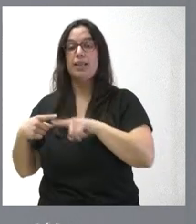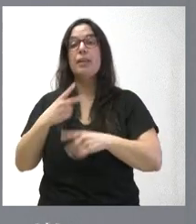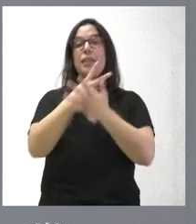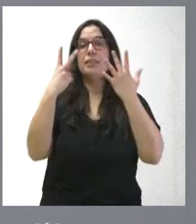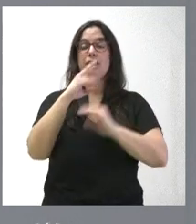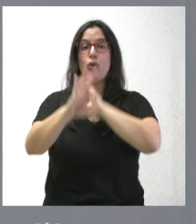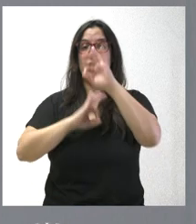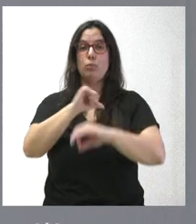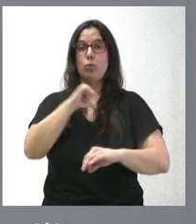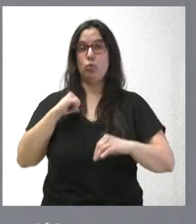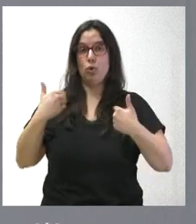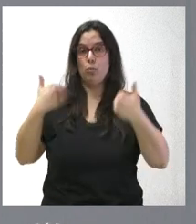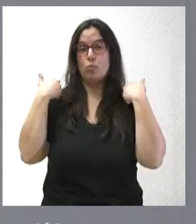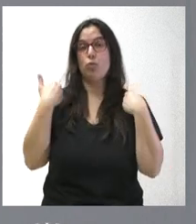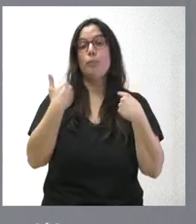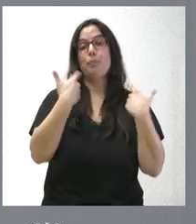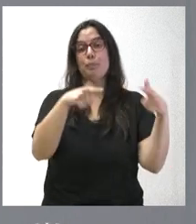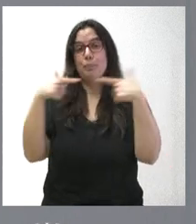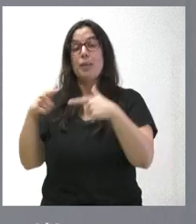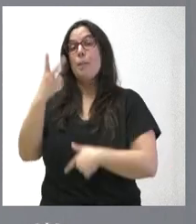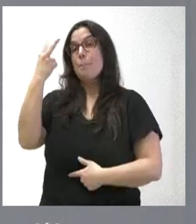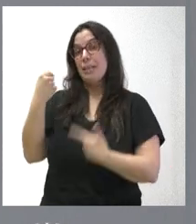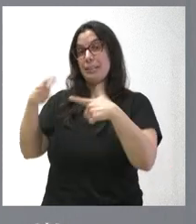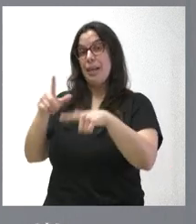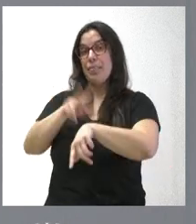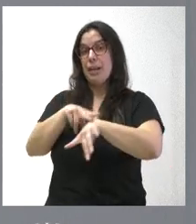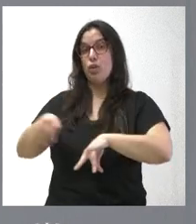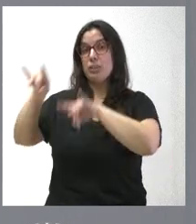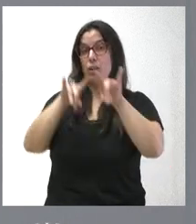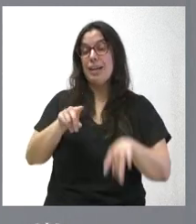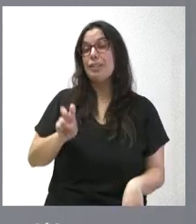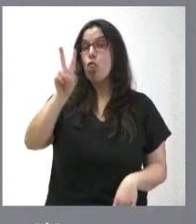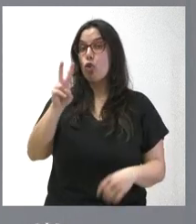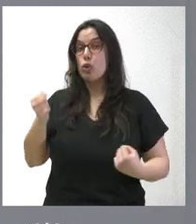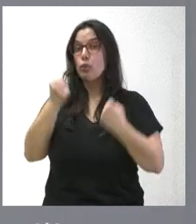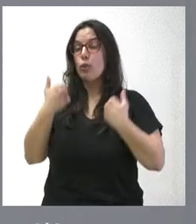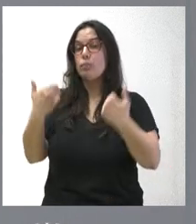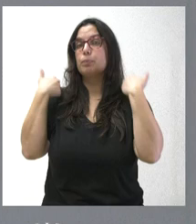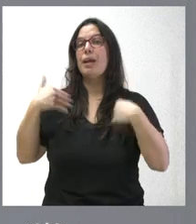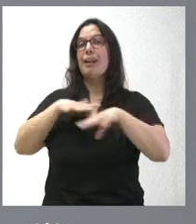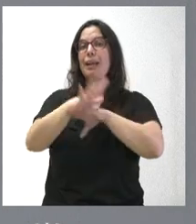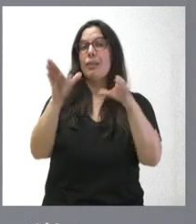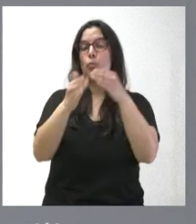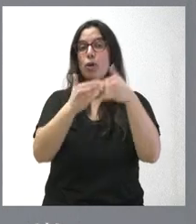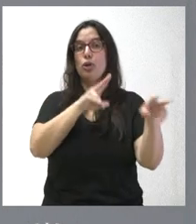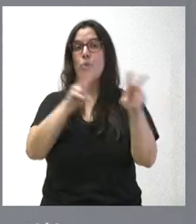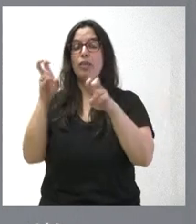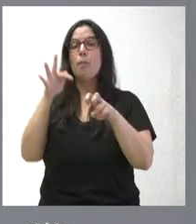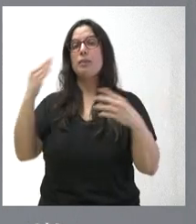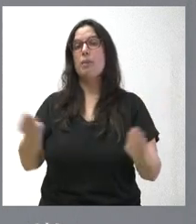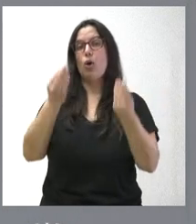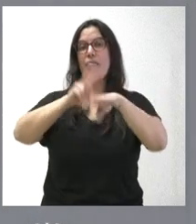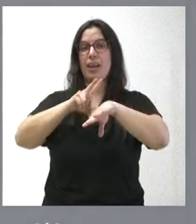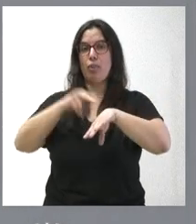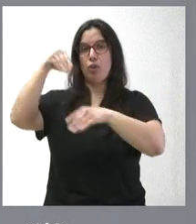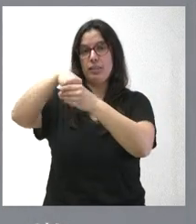autónomos, 20 por las delegaciones territoriales y dos por la red de grupos de innovación y mejora de las delegaciones